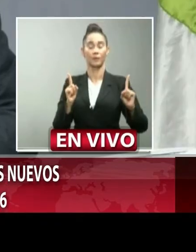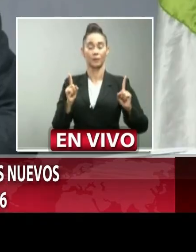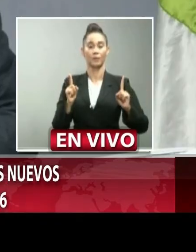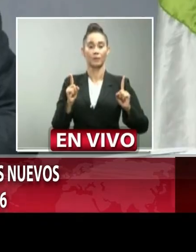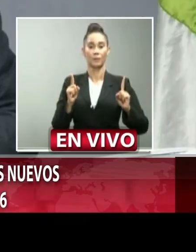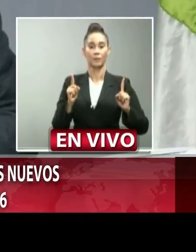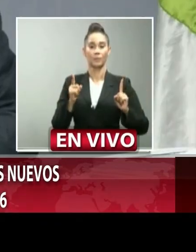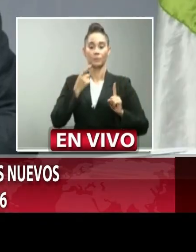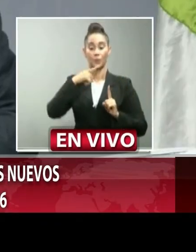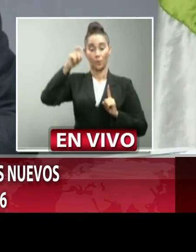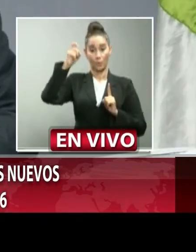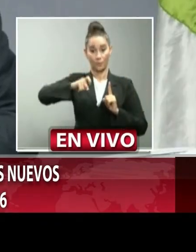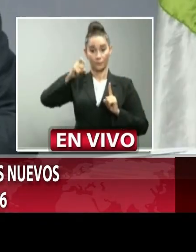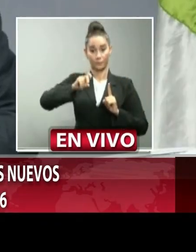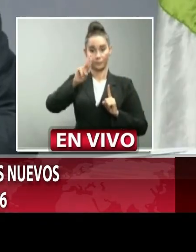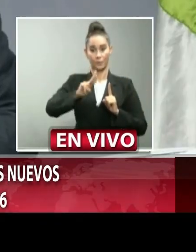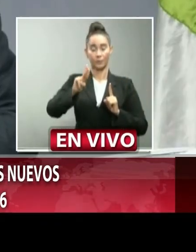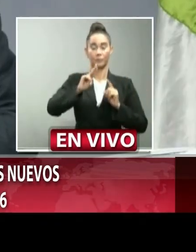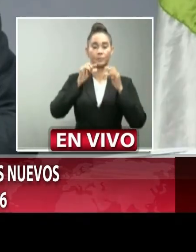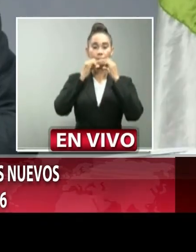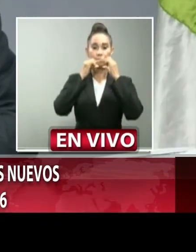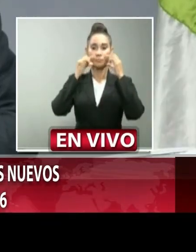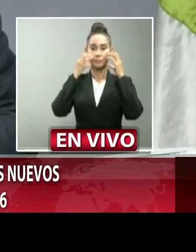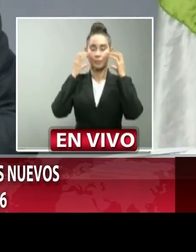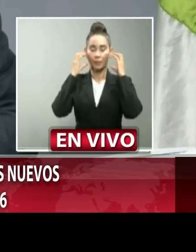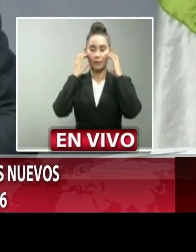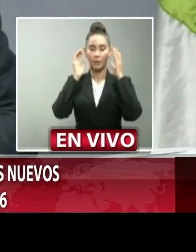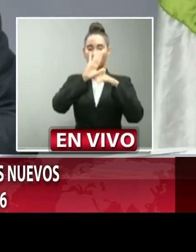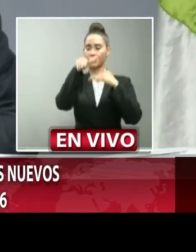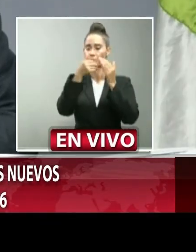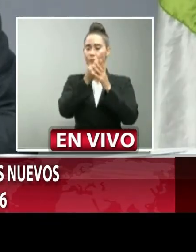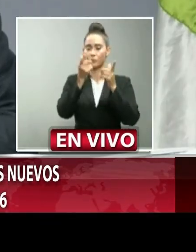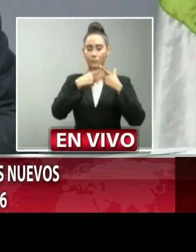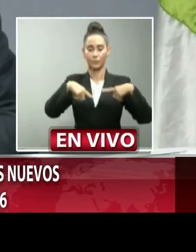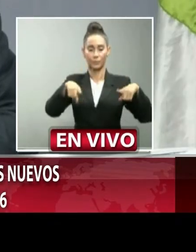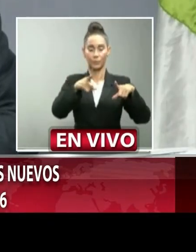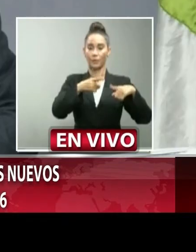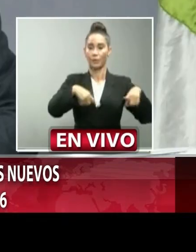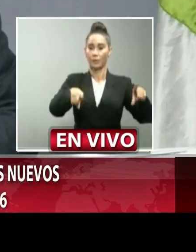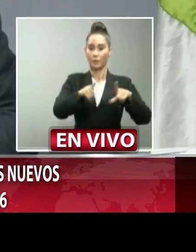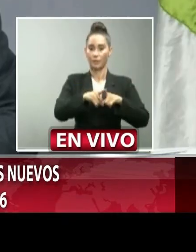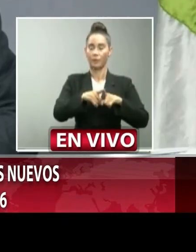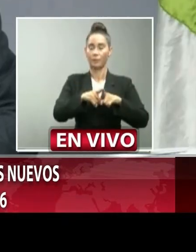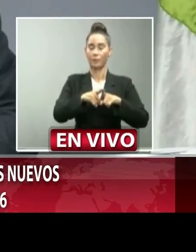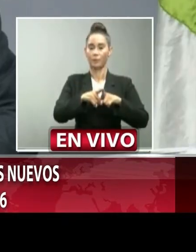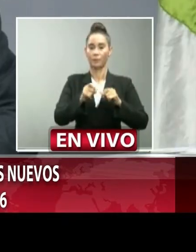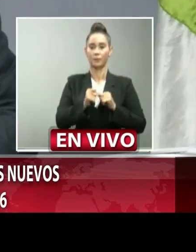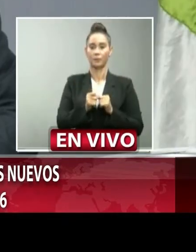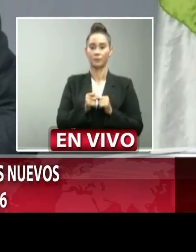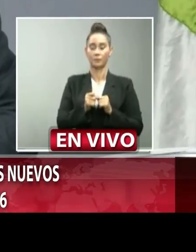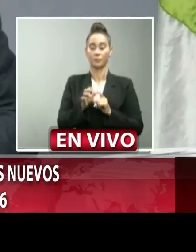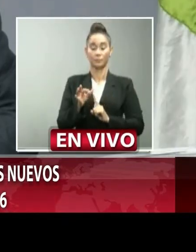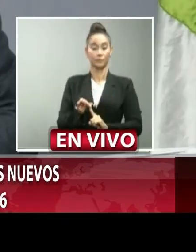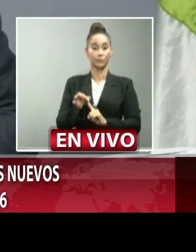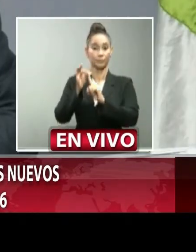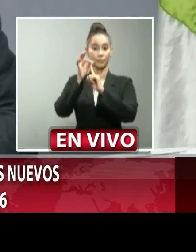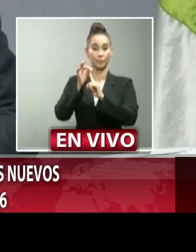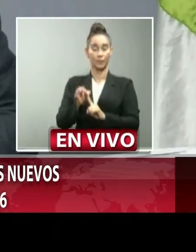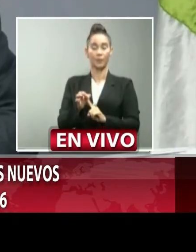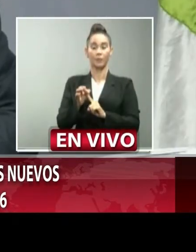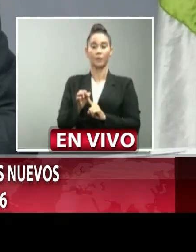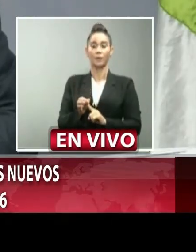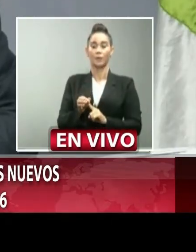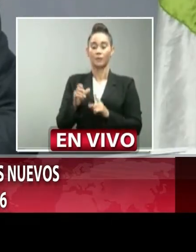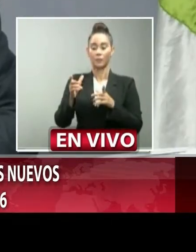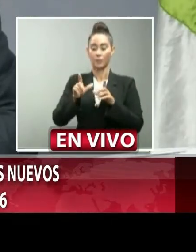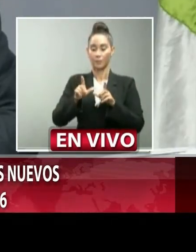la obligación de llevar la mascarilla en todas las circunstancias especialmente cuando se está